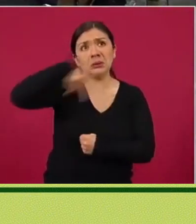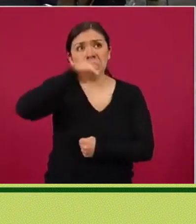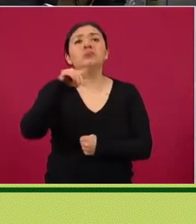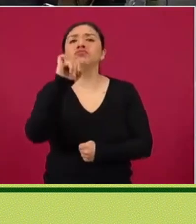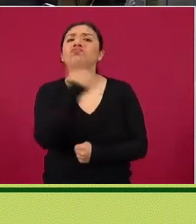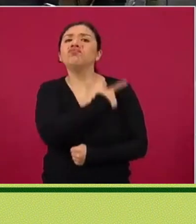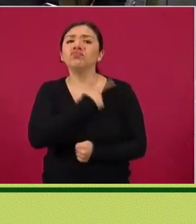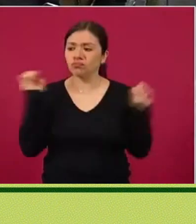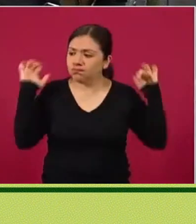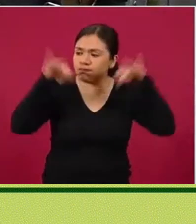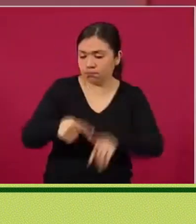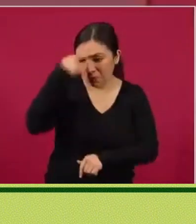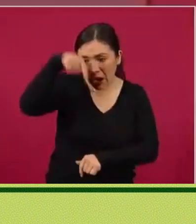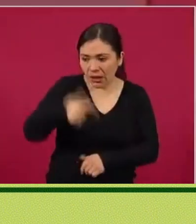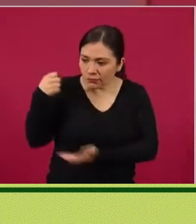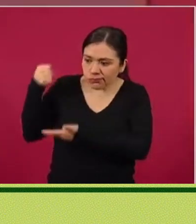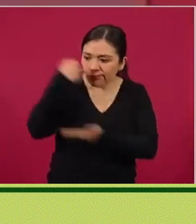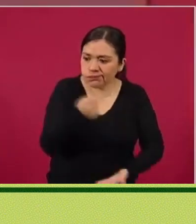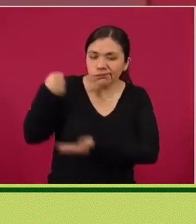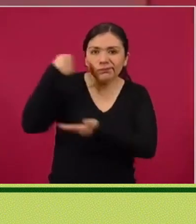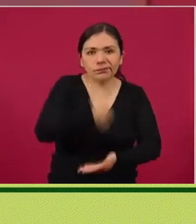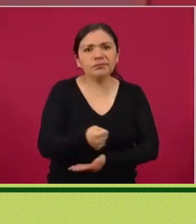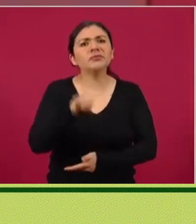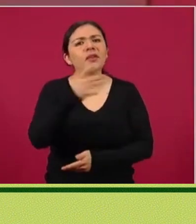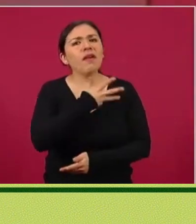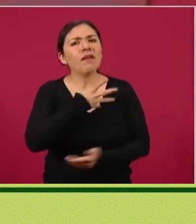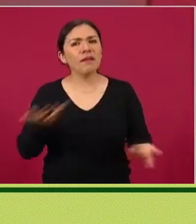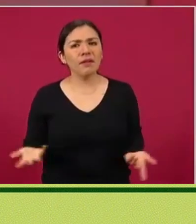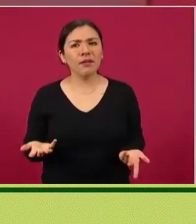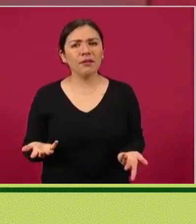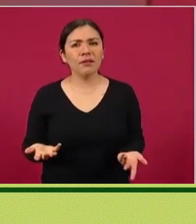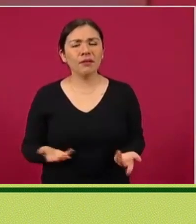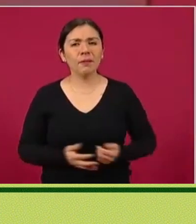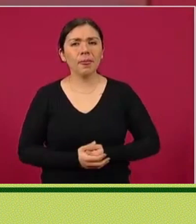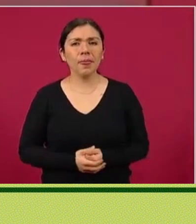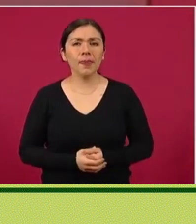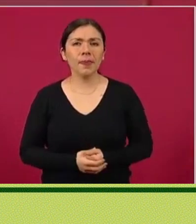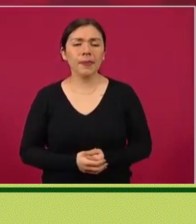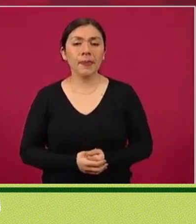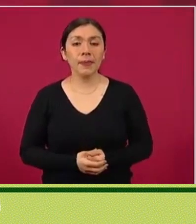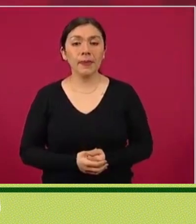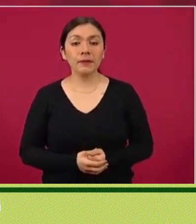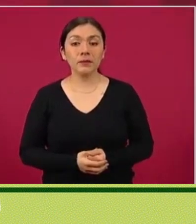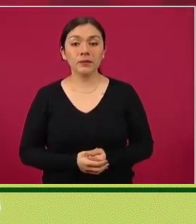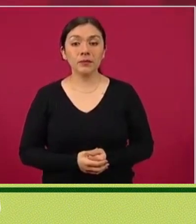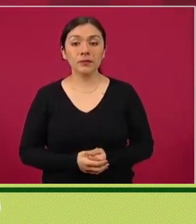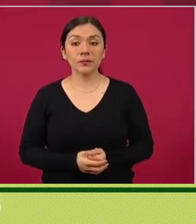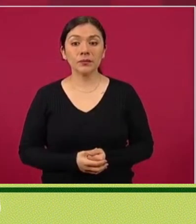la inversión foránea y